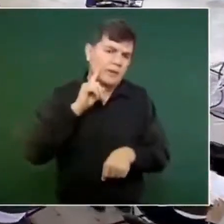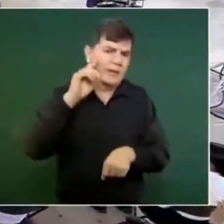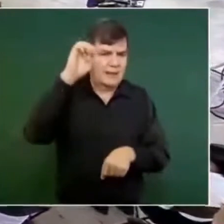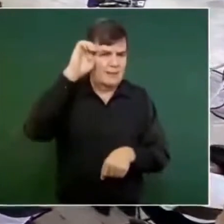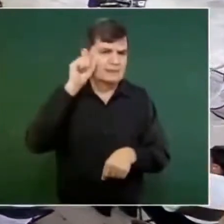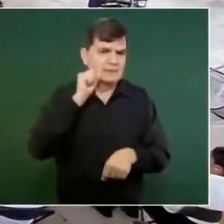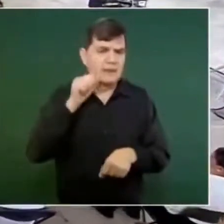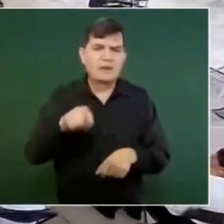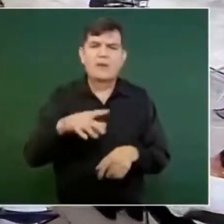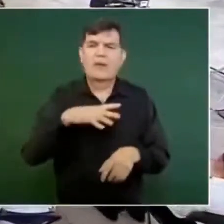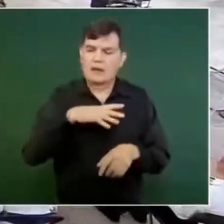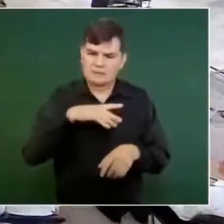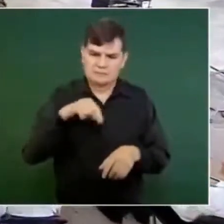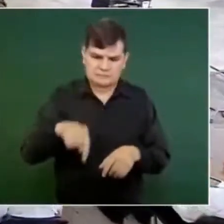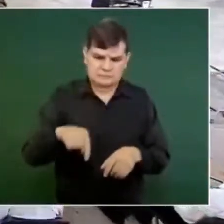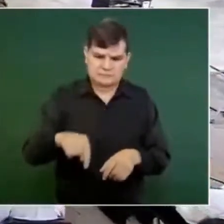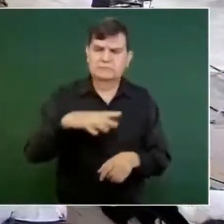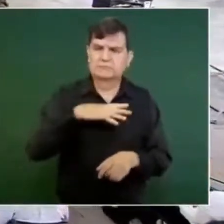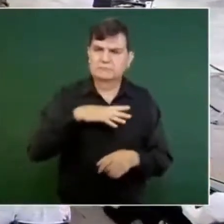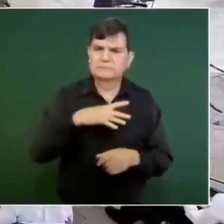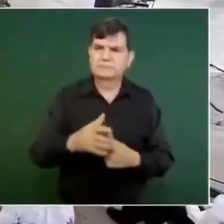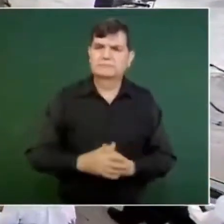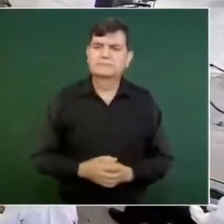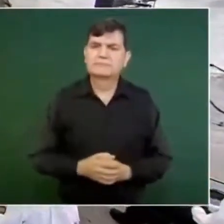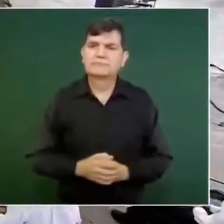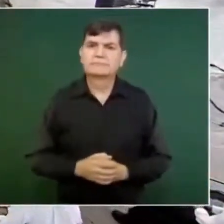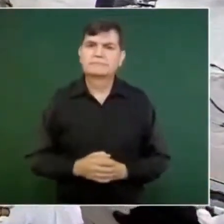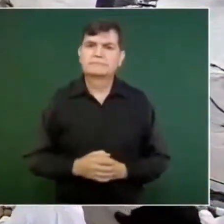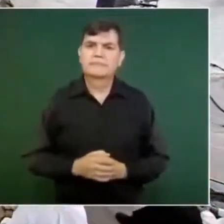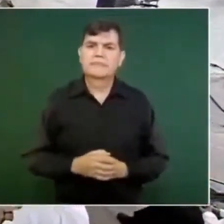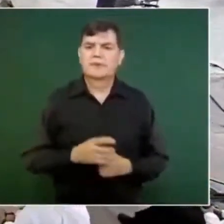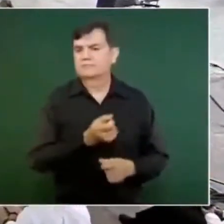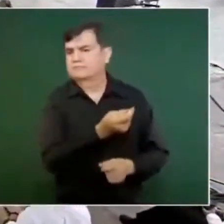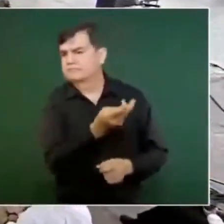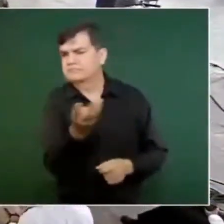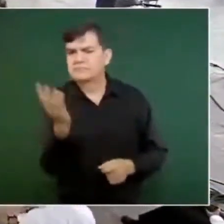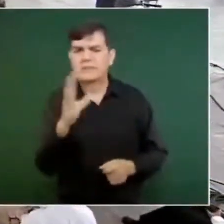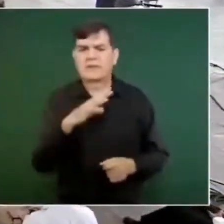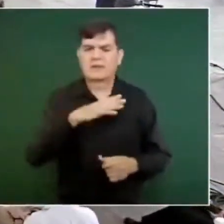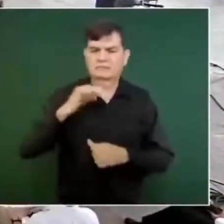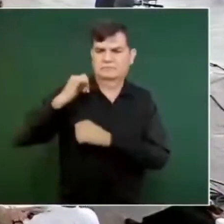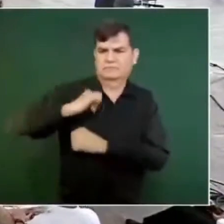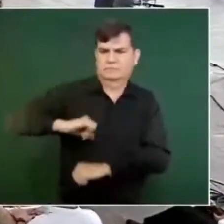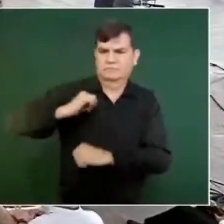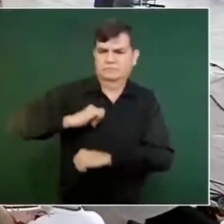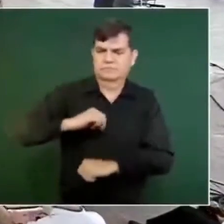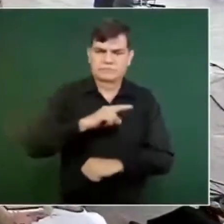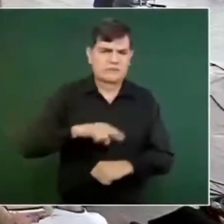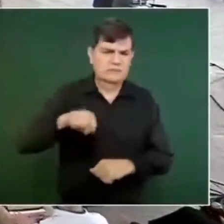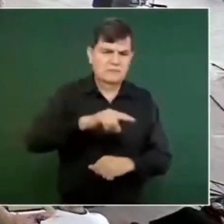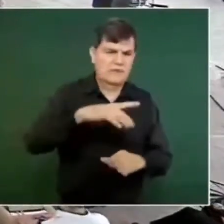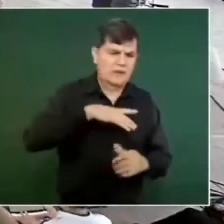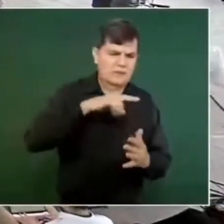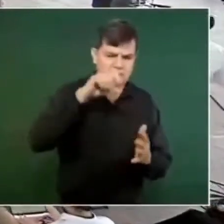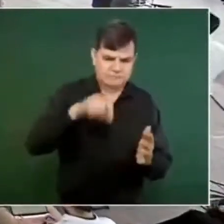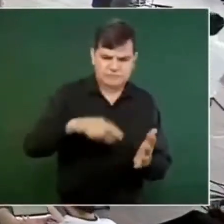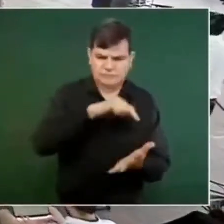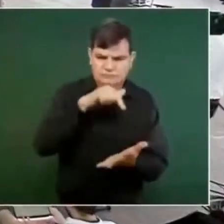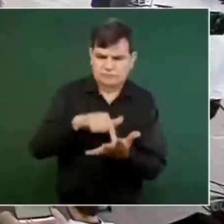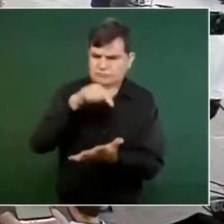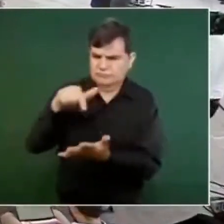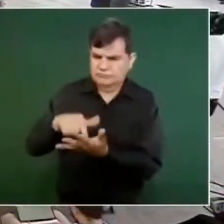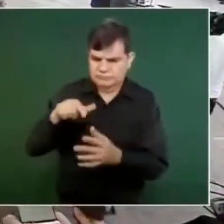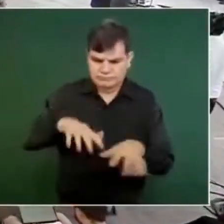Salgado, gobernadora de Guerrero y todas las autoridades locales que también